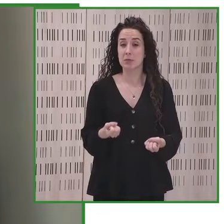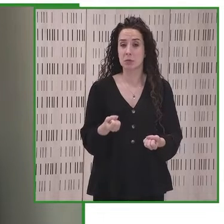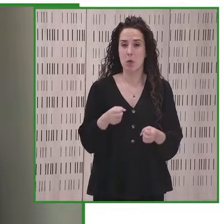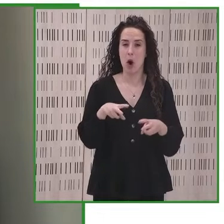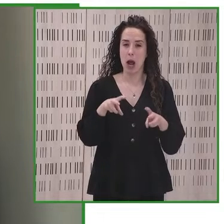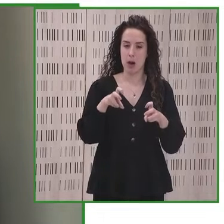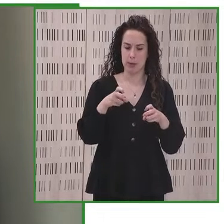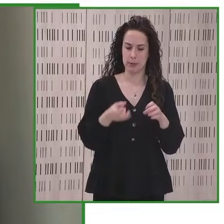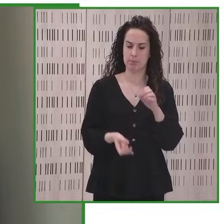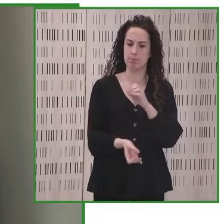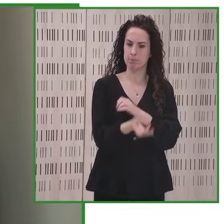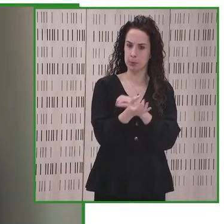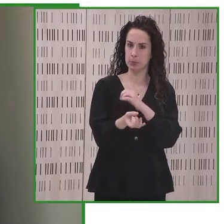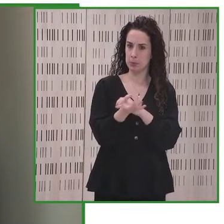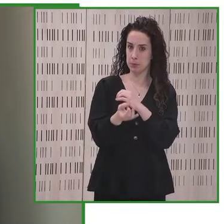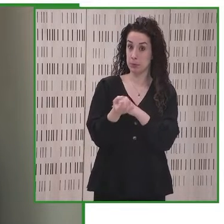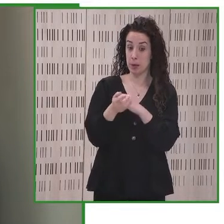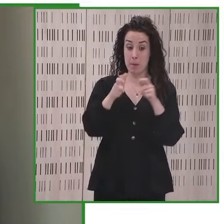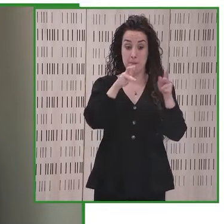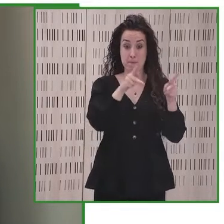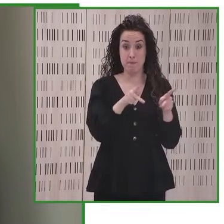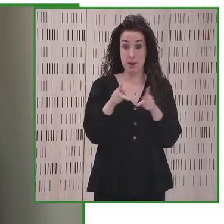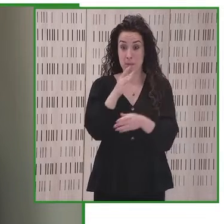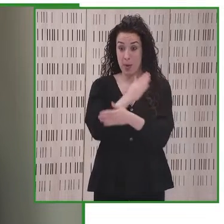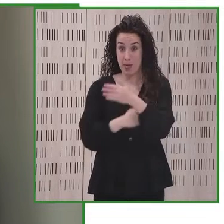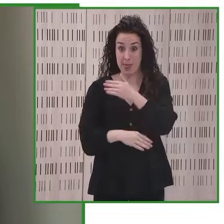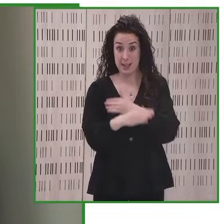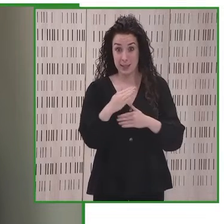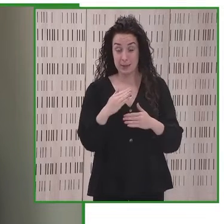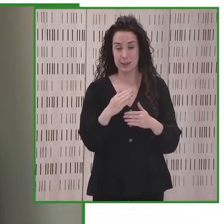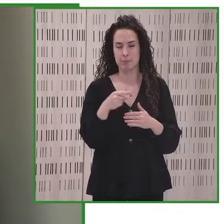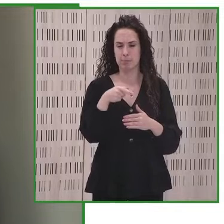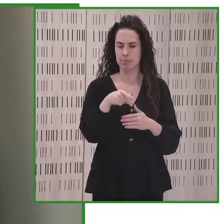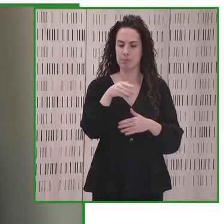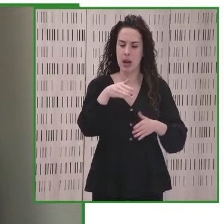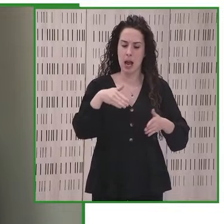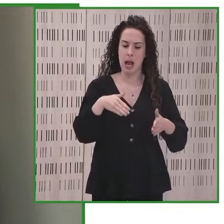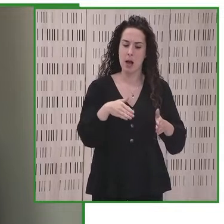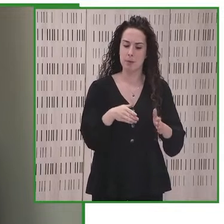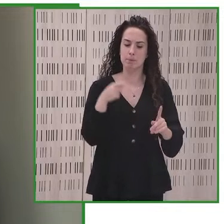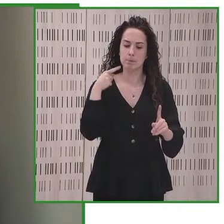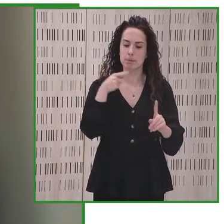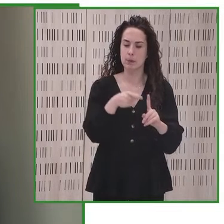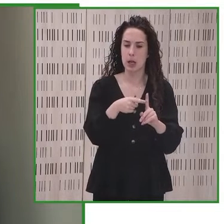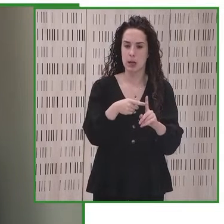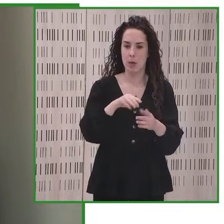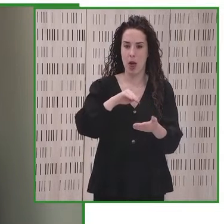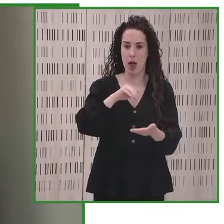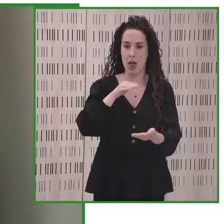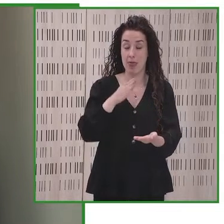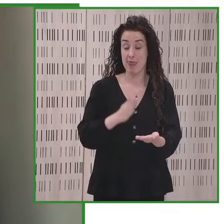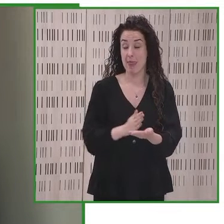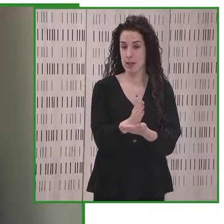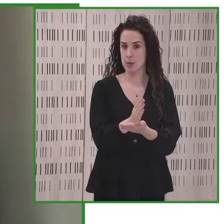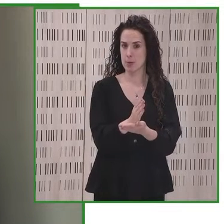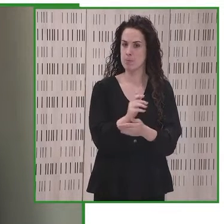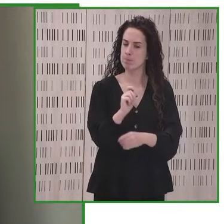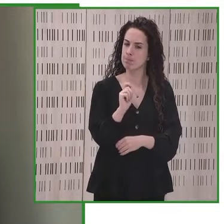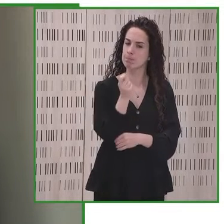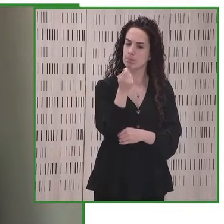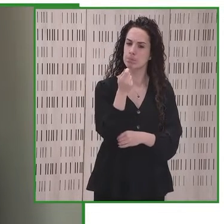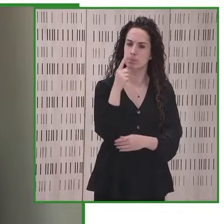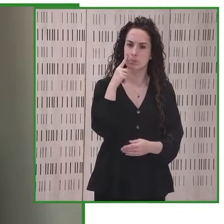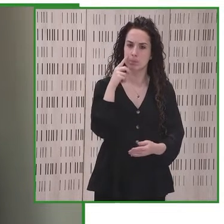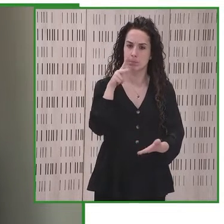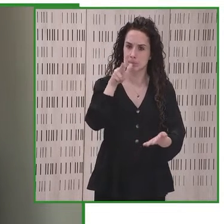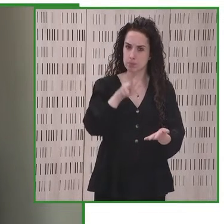representen los intereses de las personas con discapacidad es el camino para garantizar sus derechos y para la construcción de un mundo sin barreras en el que